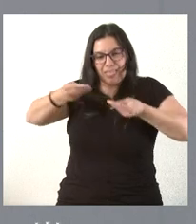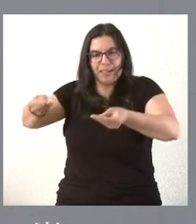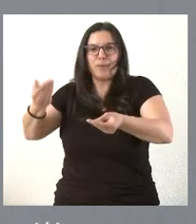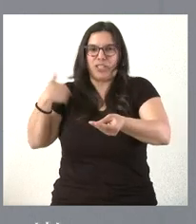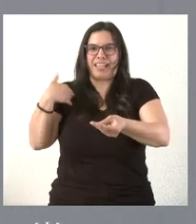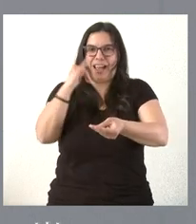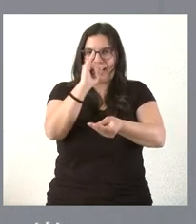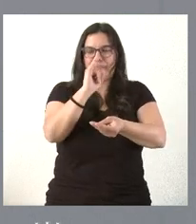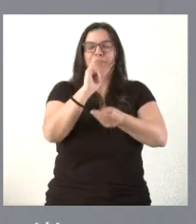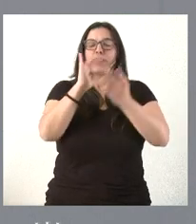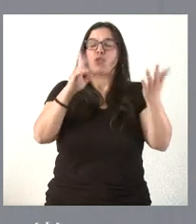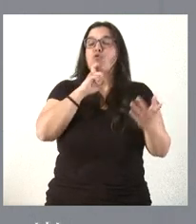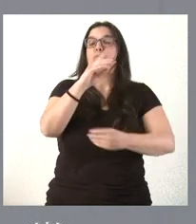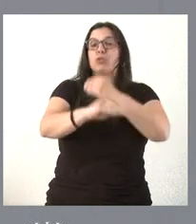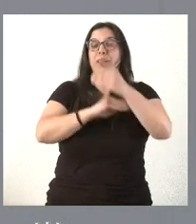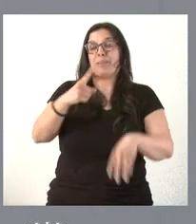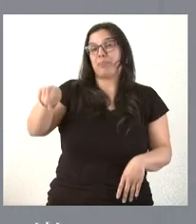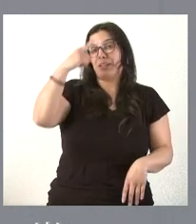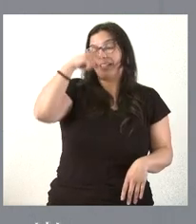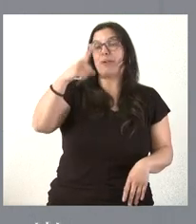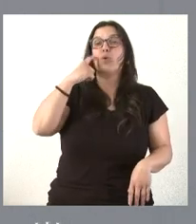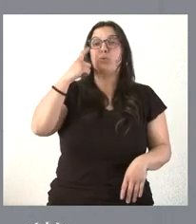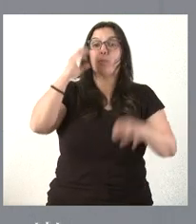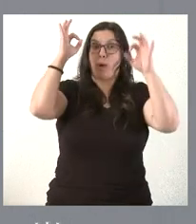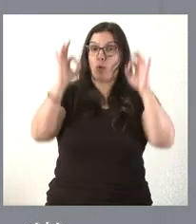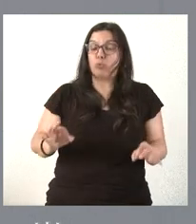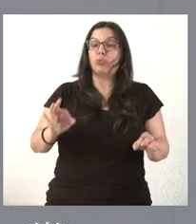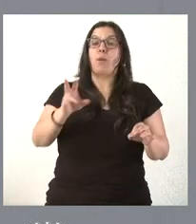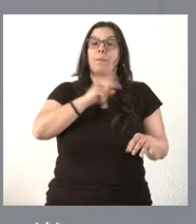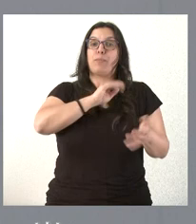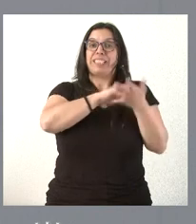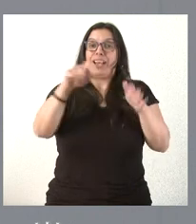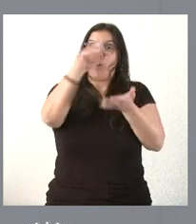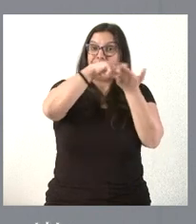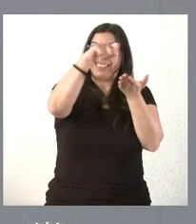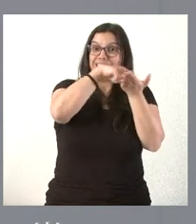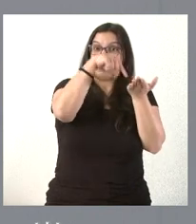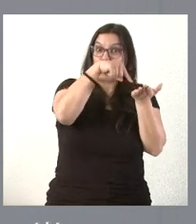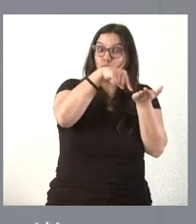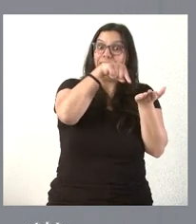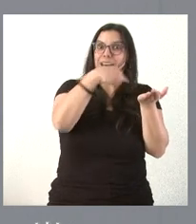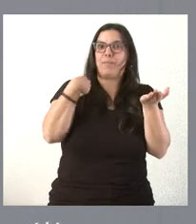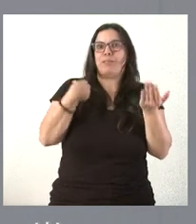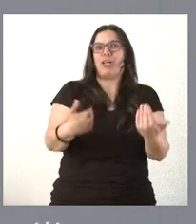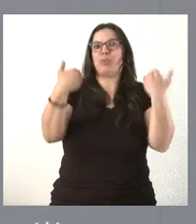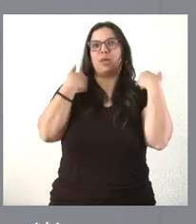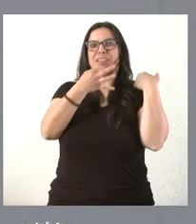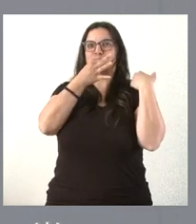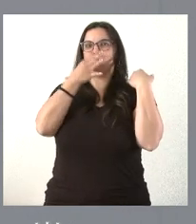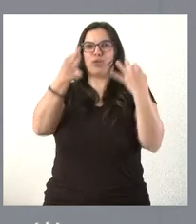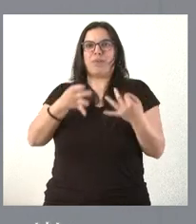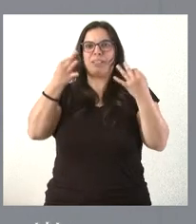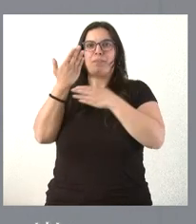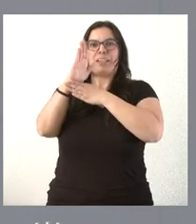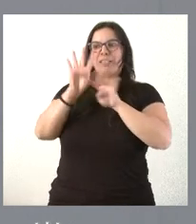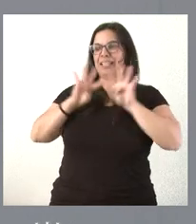tiene. ¿Cómo se va a hacer? Ustedes saben que es tradición que el premio Castilla y León de las Letras es el que le corresponde hacer el discurso en nombre de todos